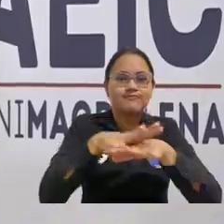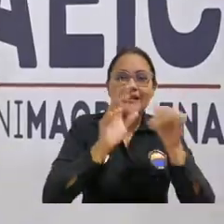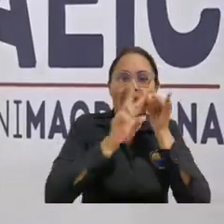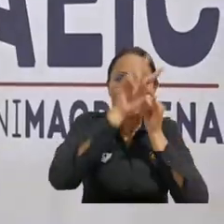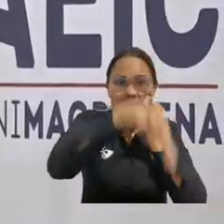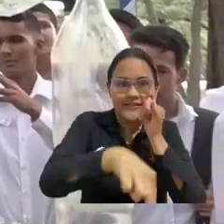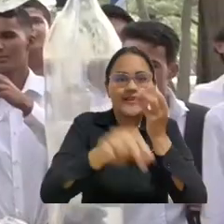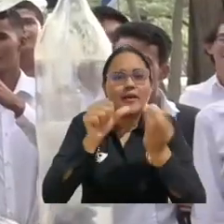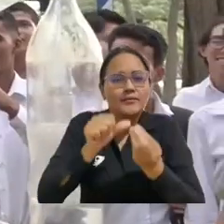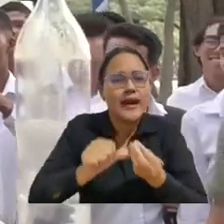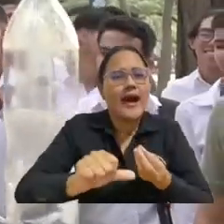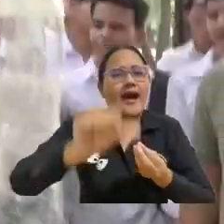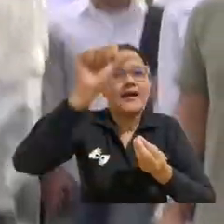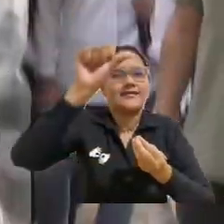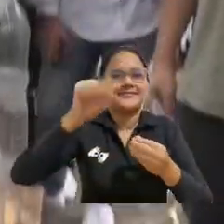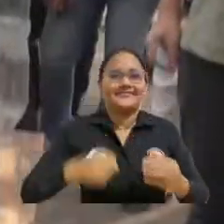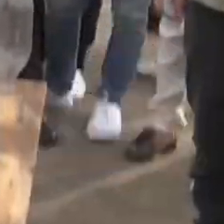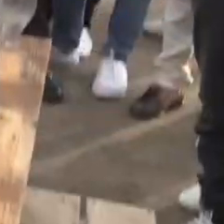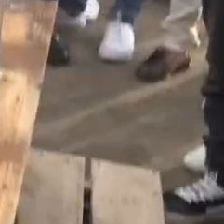sostenibilidad.